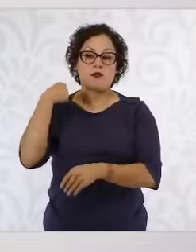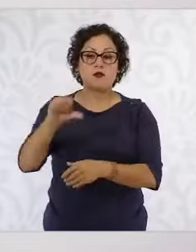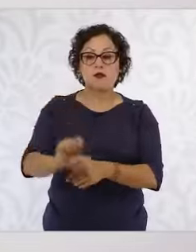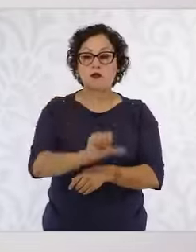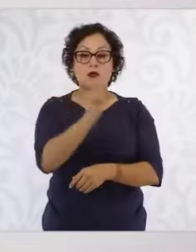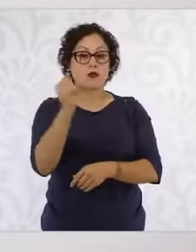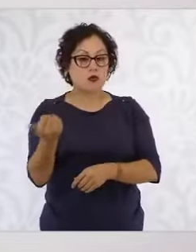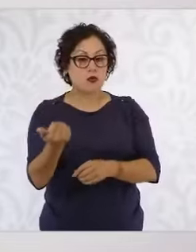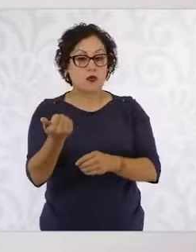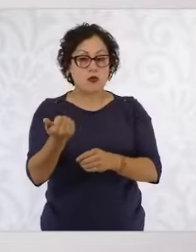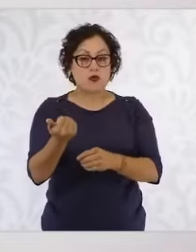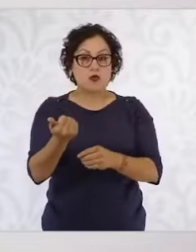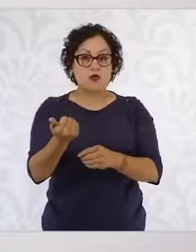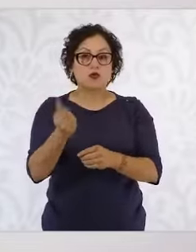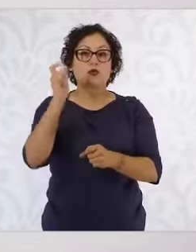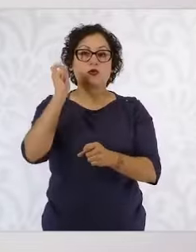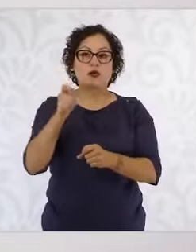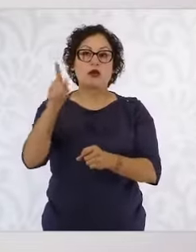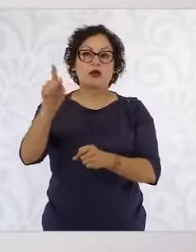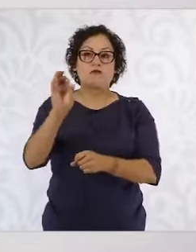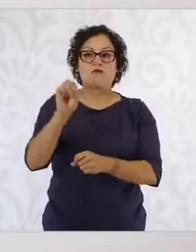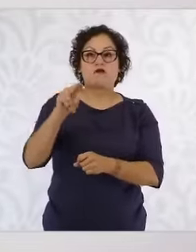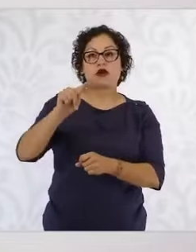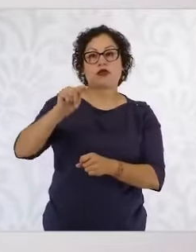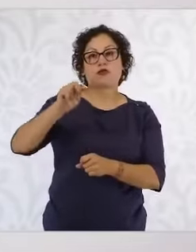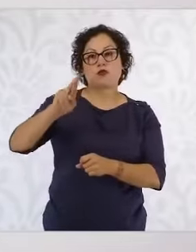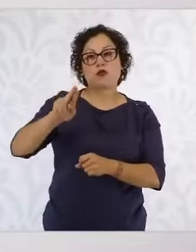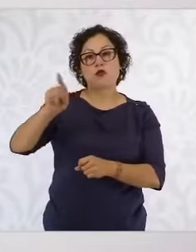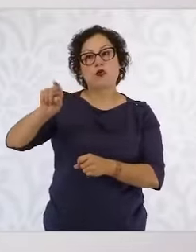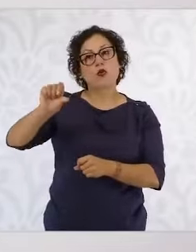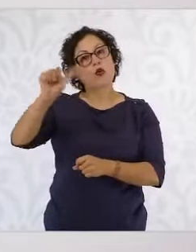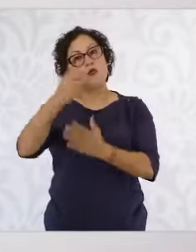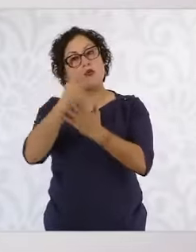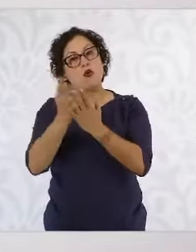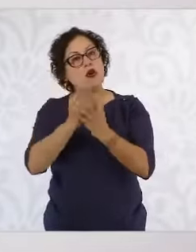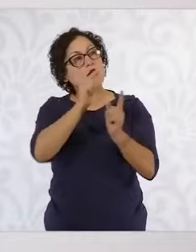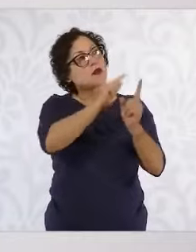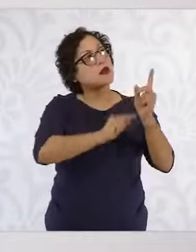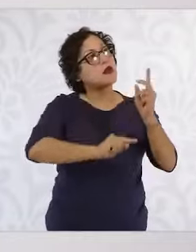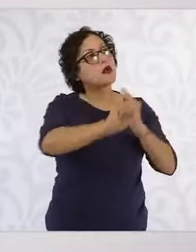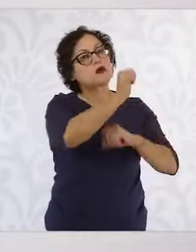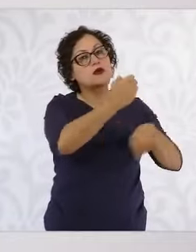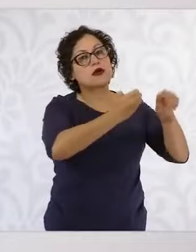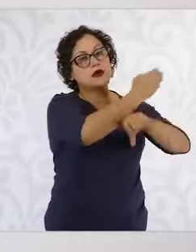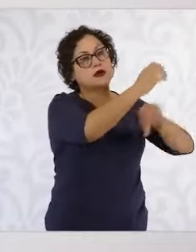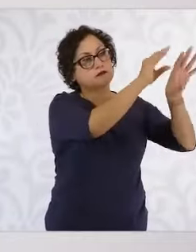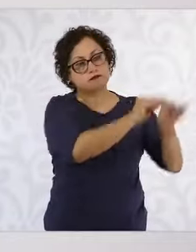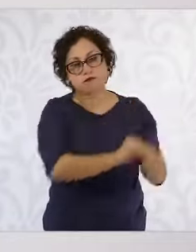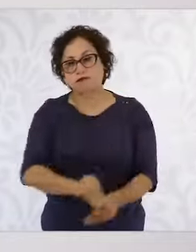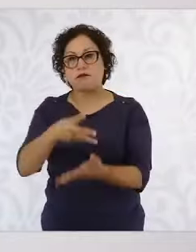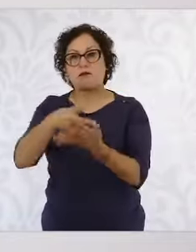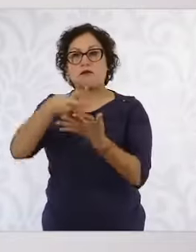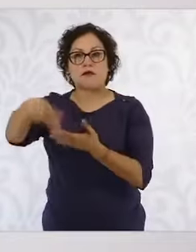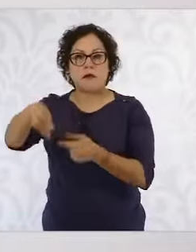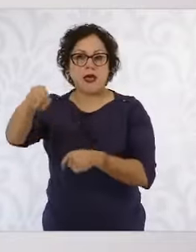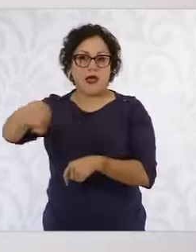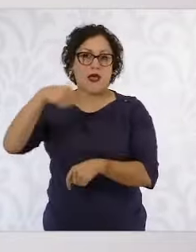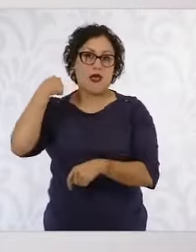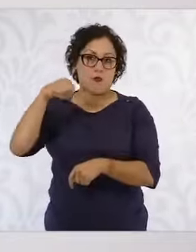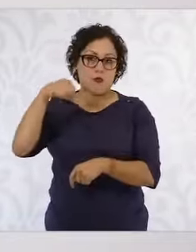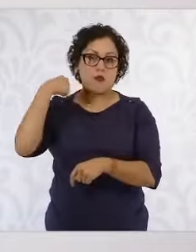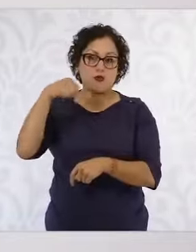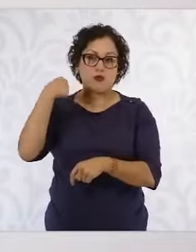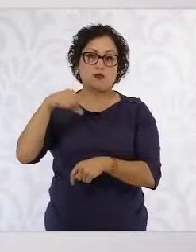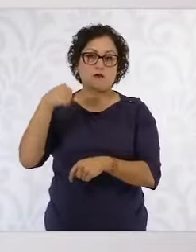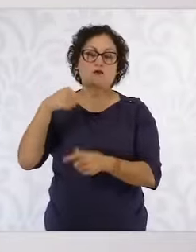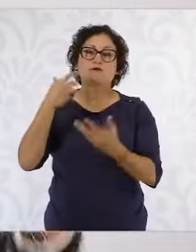que lo tiene Fonatur en otros lugares del país, que ahora lo vamos a llevar a Acapulco. Entonces, les planteamos todo lo